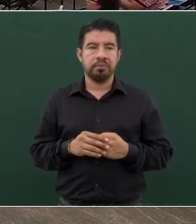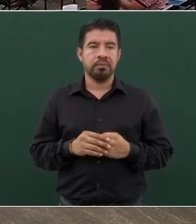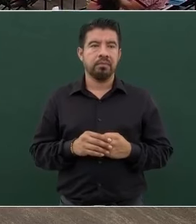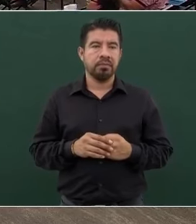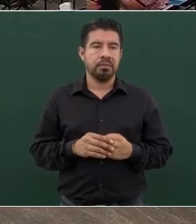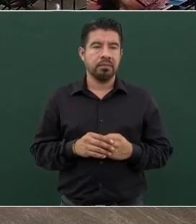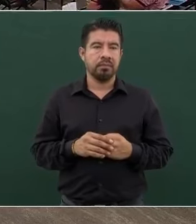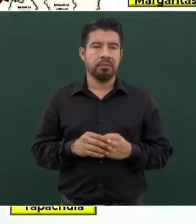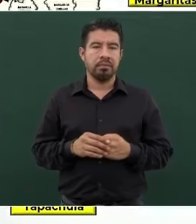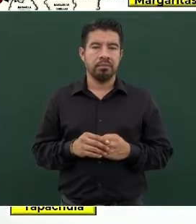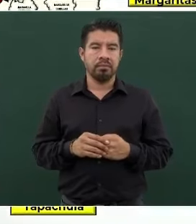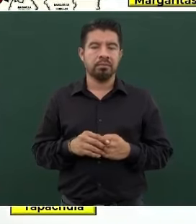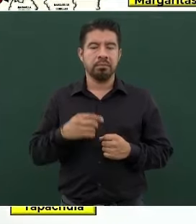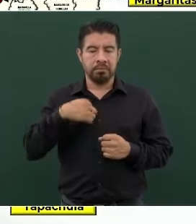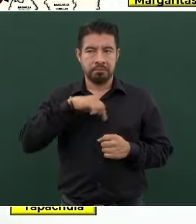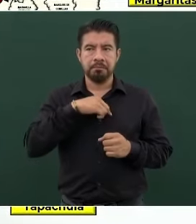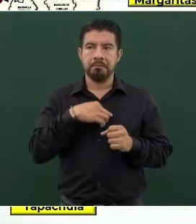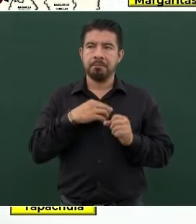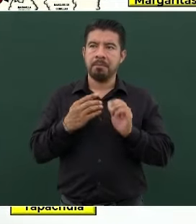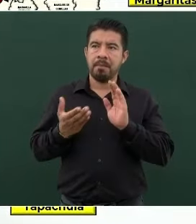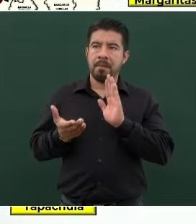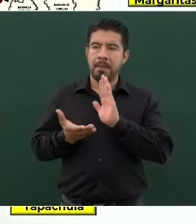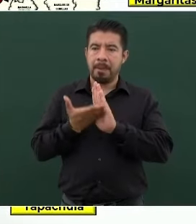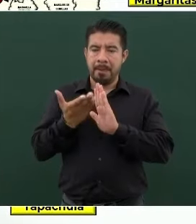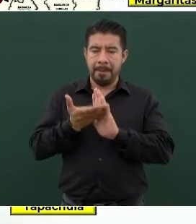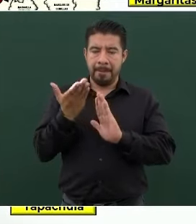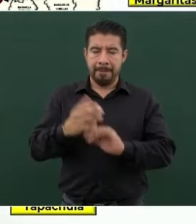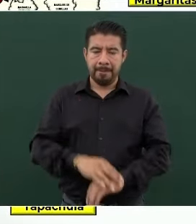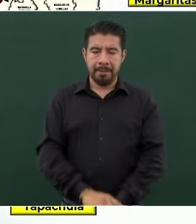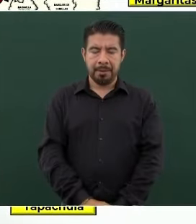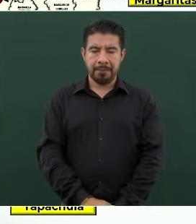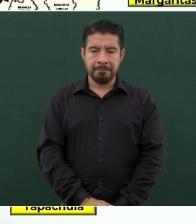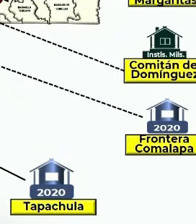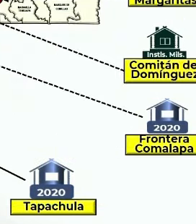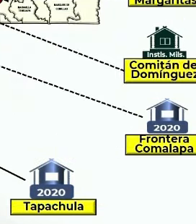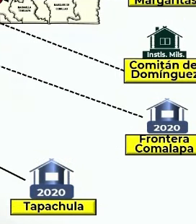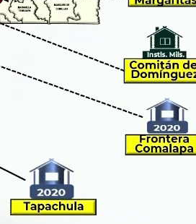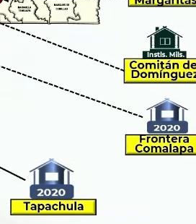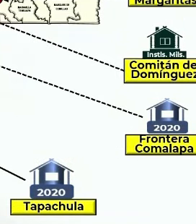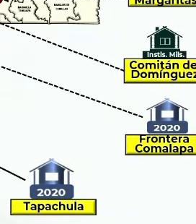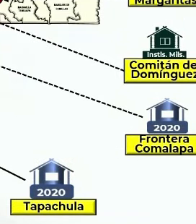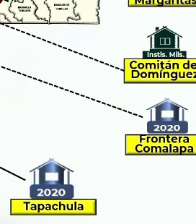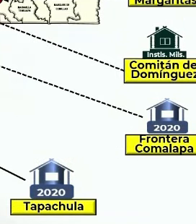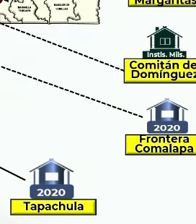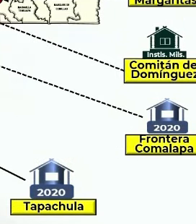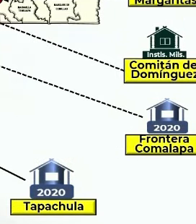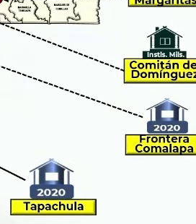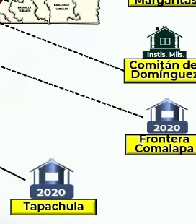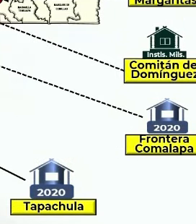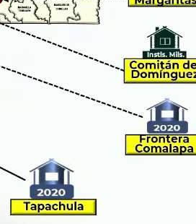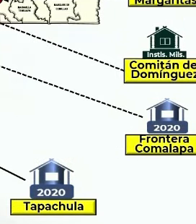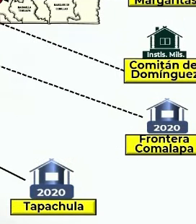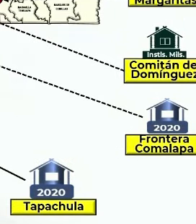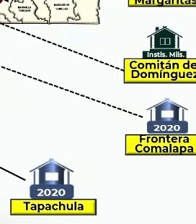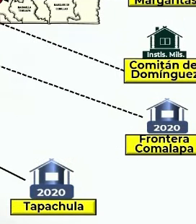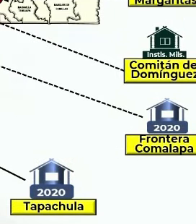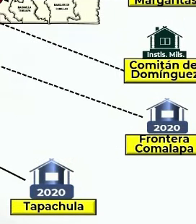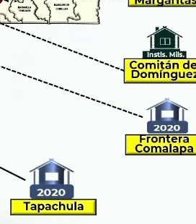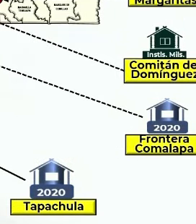construidos en este gobierno todos estos cuarteles